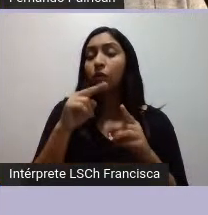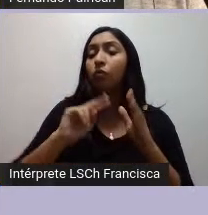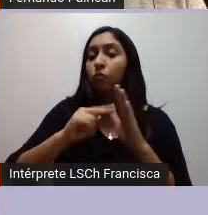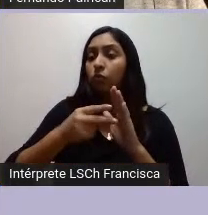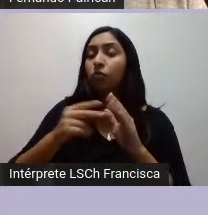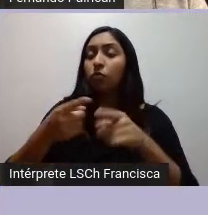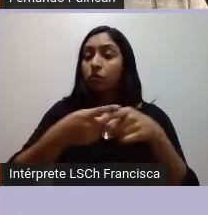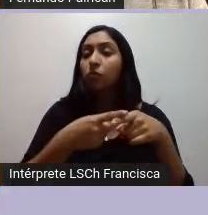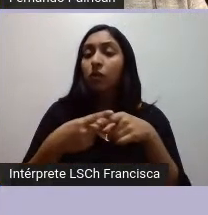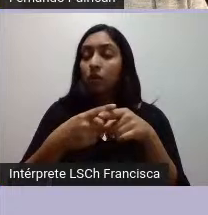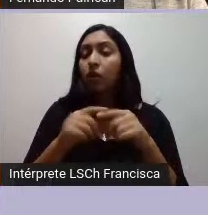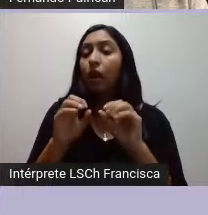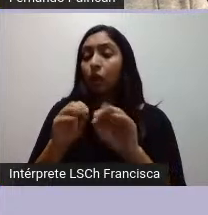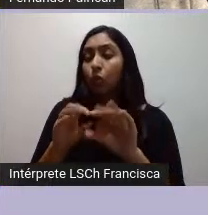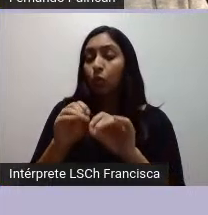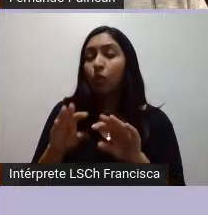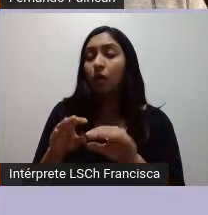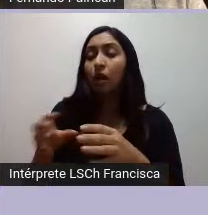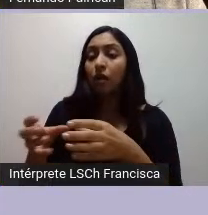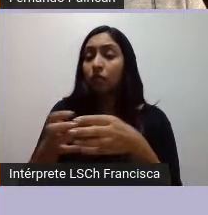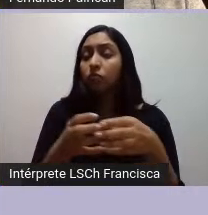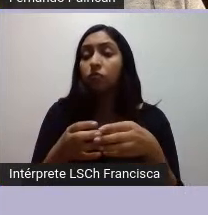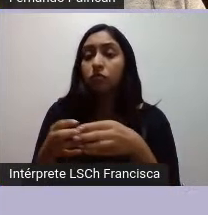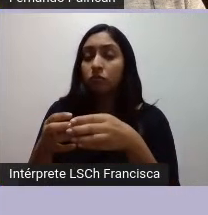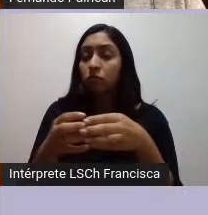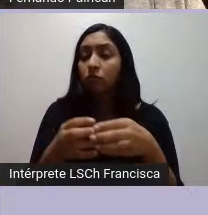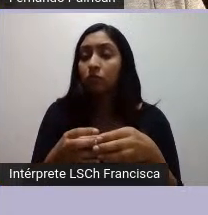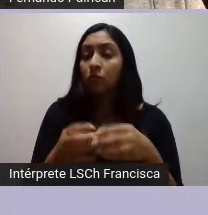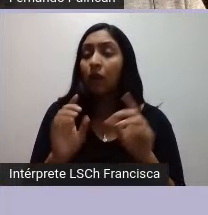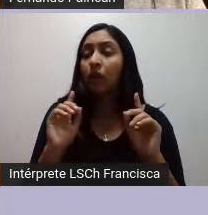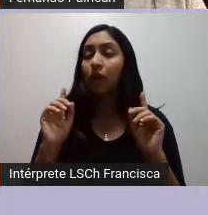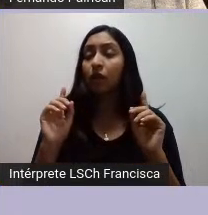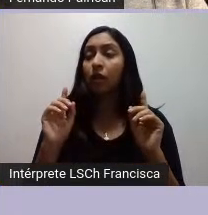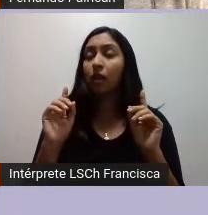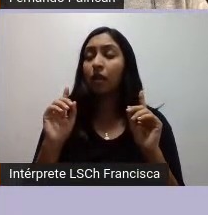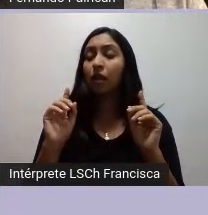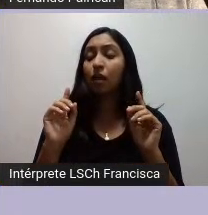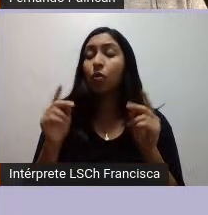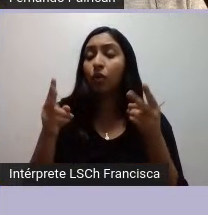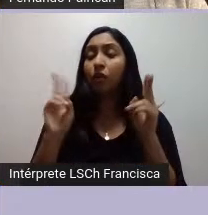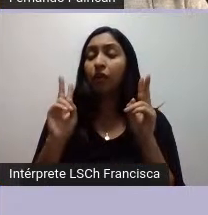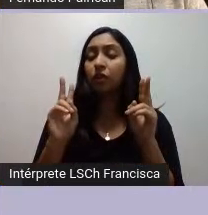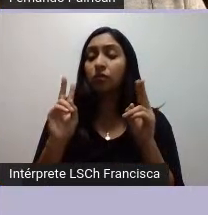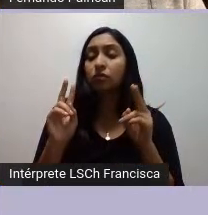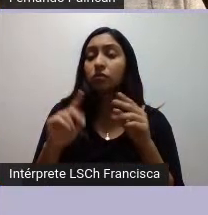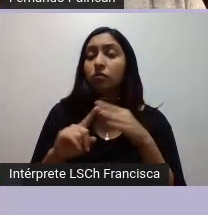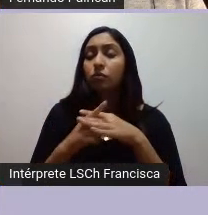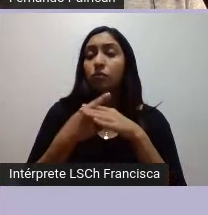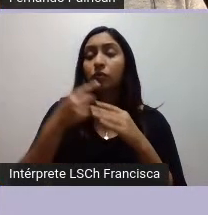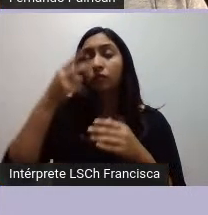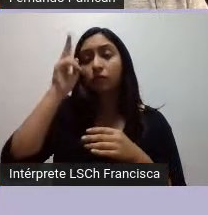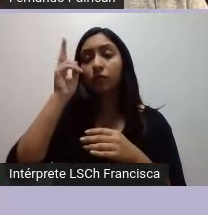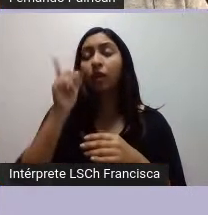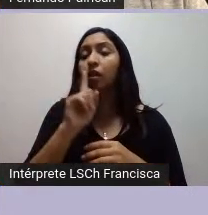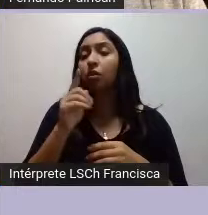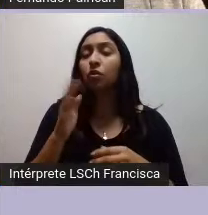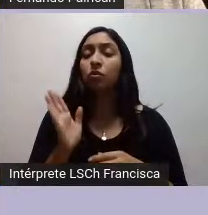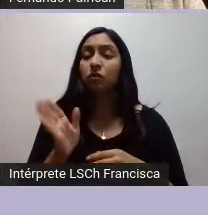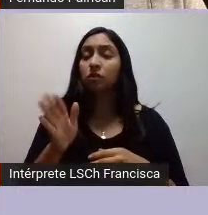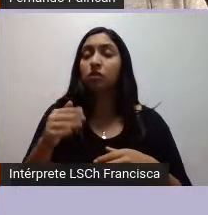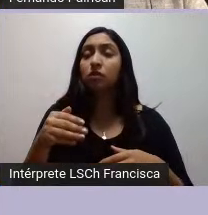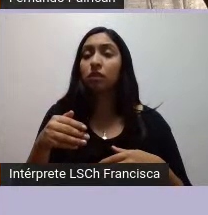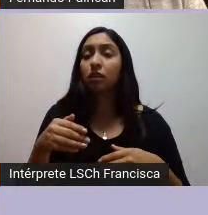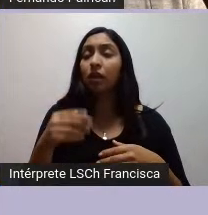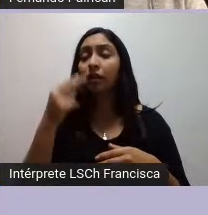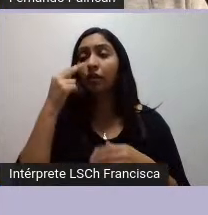hay que educar a la población en general en torno a los derechos de los pueblos originarios para que no se sigan manifestando aspectos de racismo